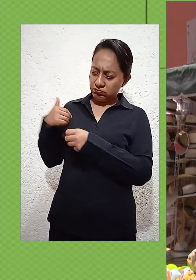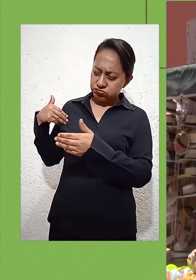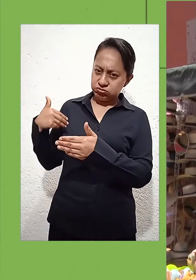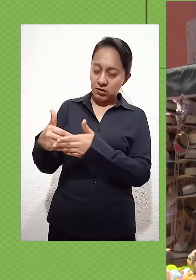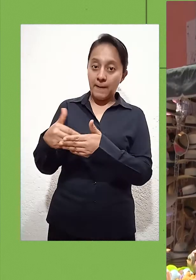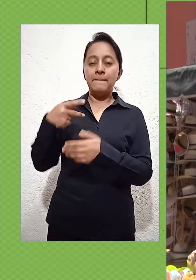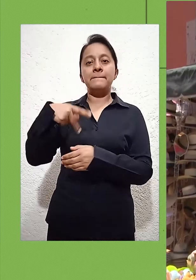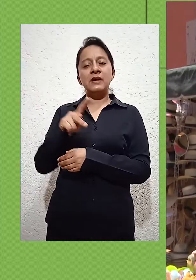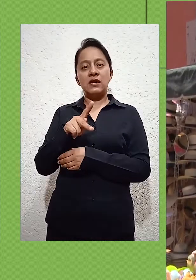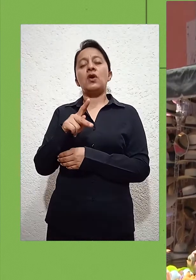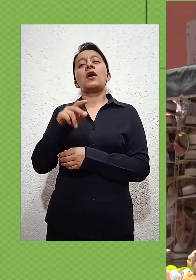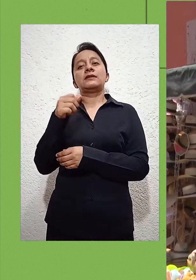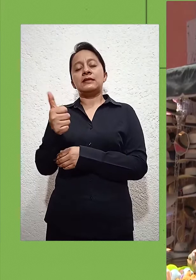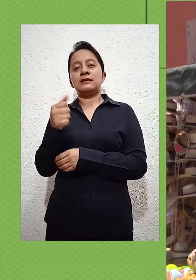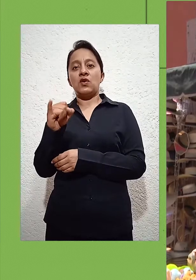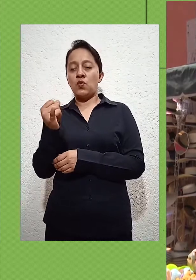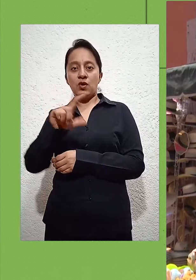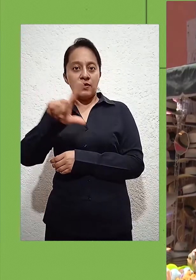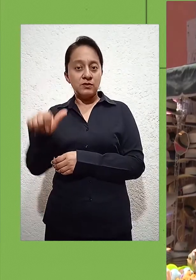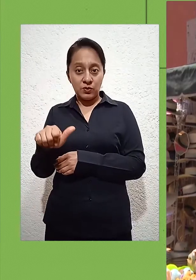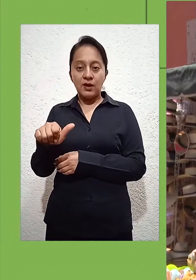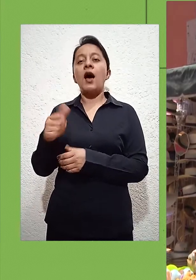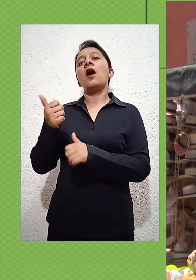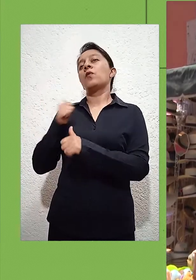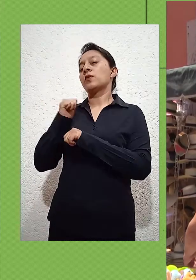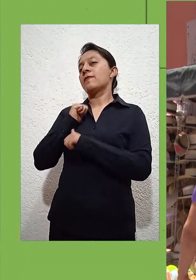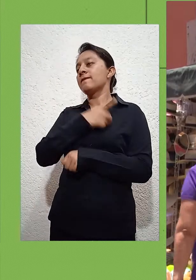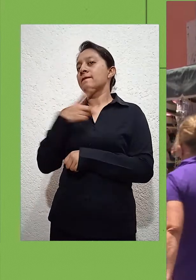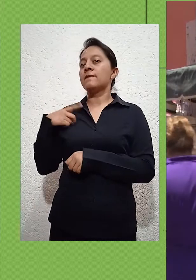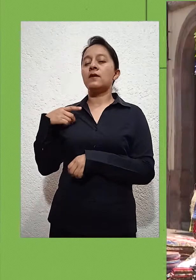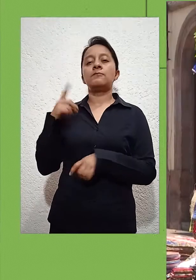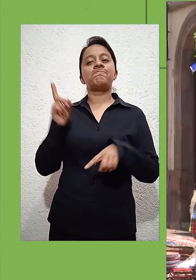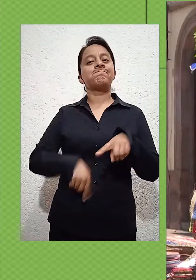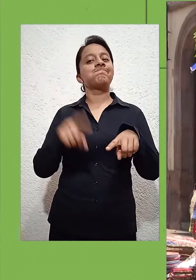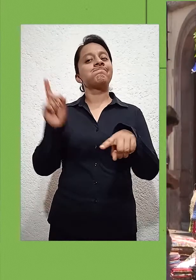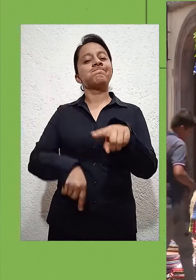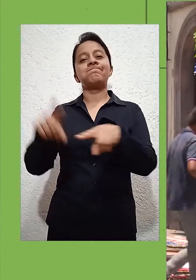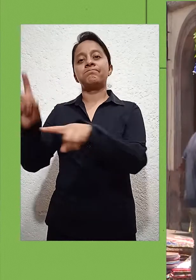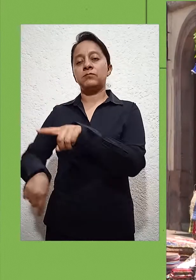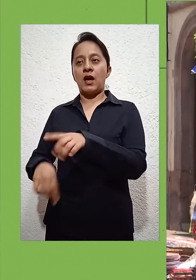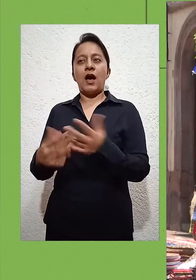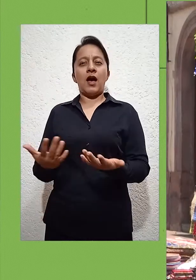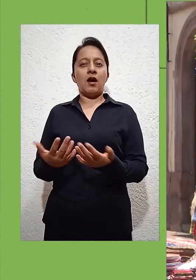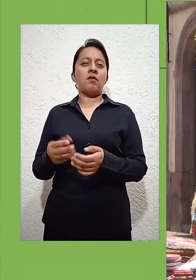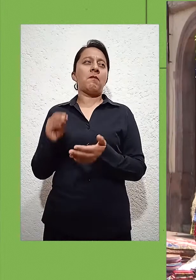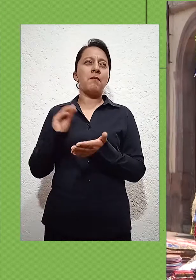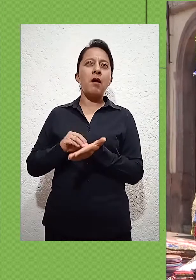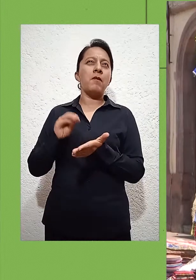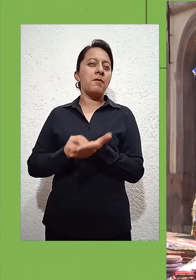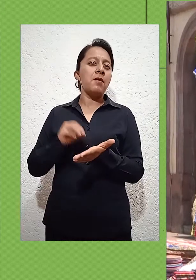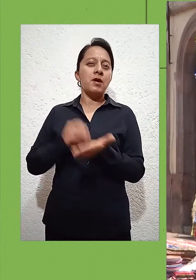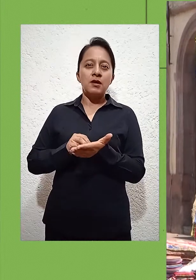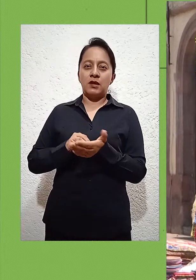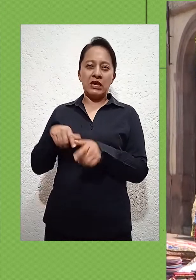retirarlos. Ya no hay excusas después del 6 de junio para que se vayan, sobre todo no son artesanos, sino solo